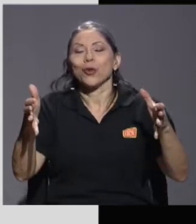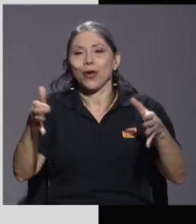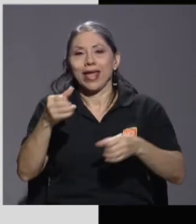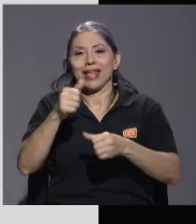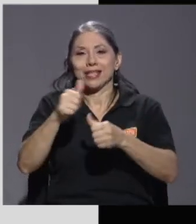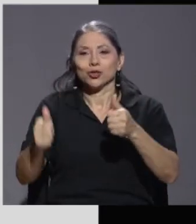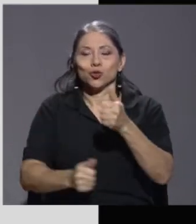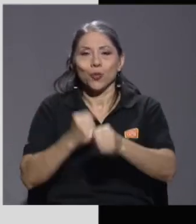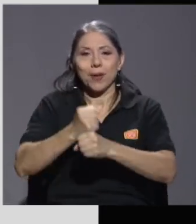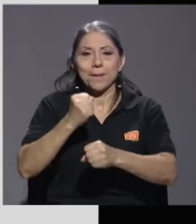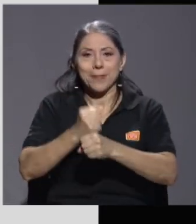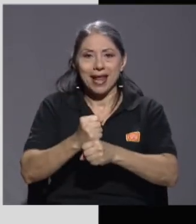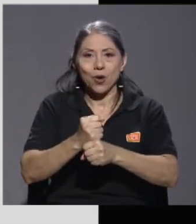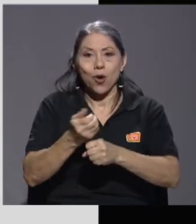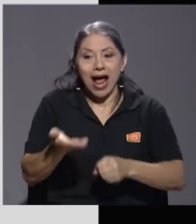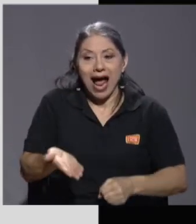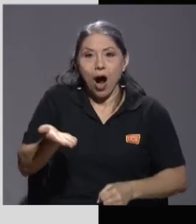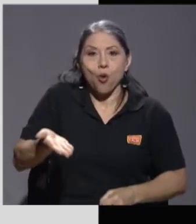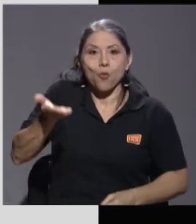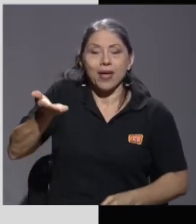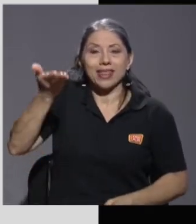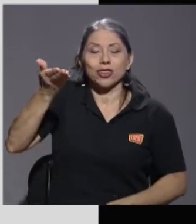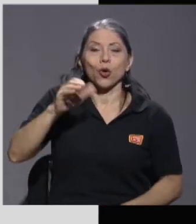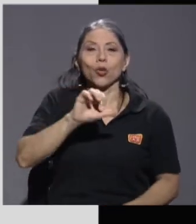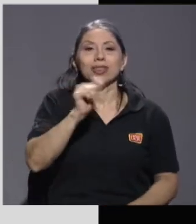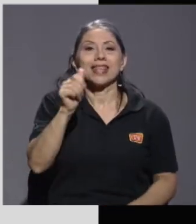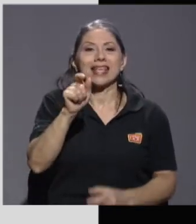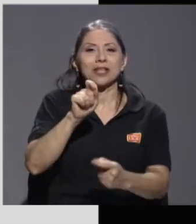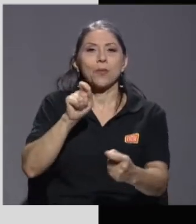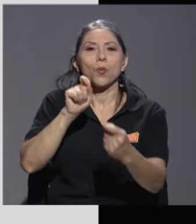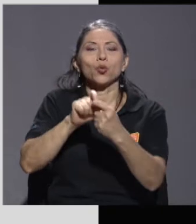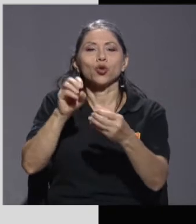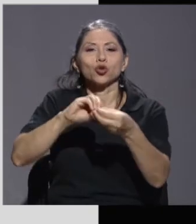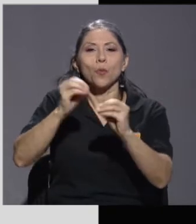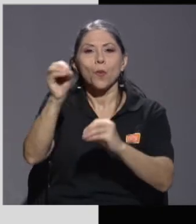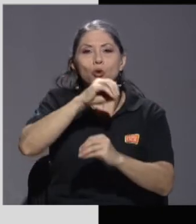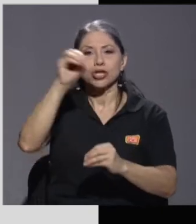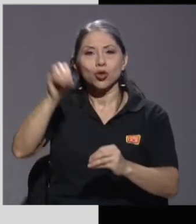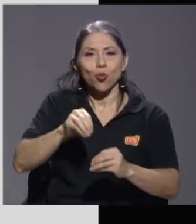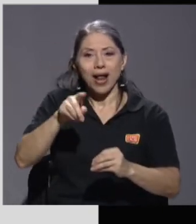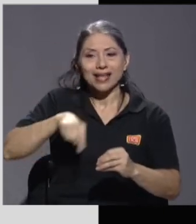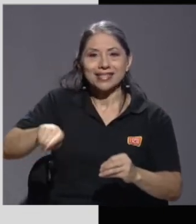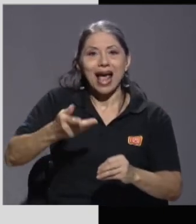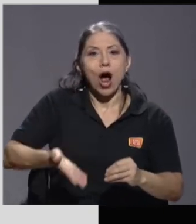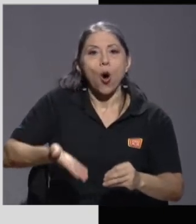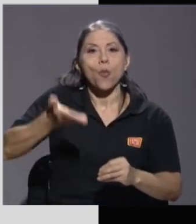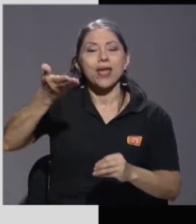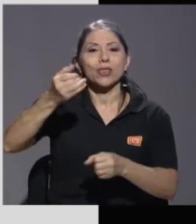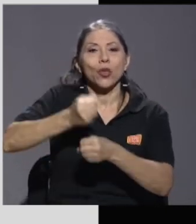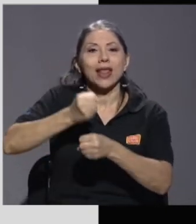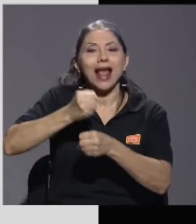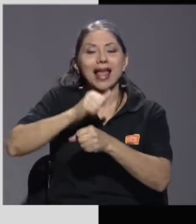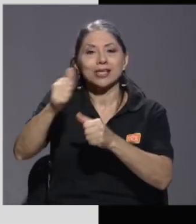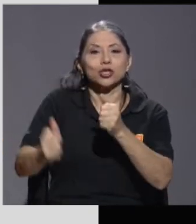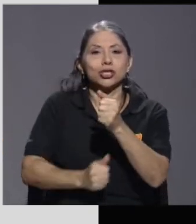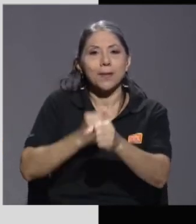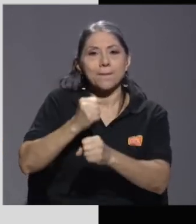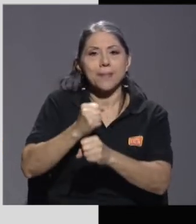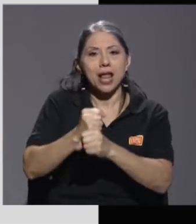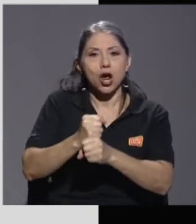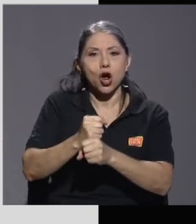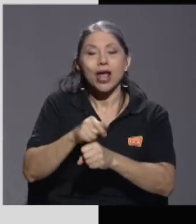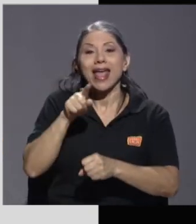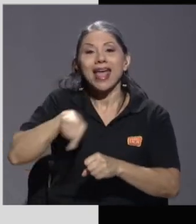Hubo un aumento de 10 puntos porcentuales en el subempleo. Esos 10 puntos porcentuales representan 175